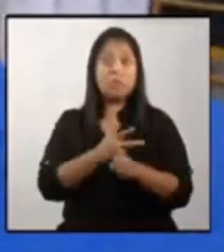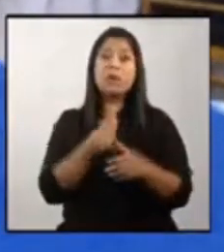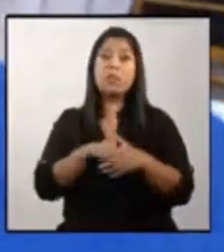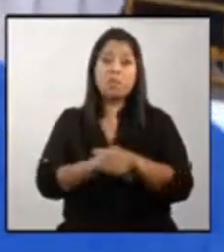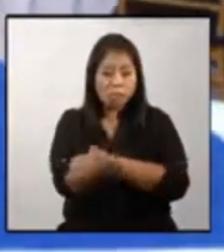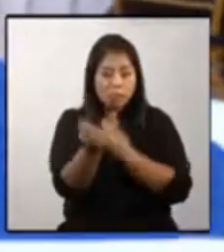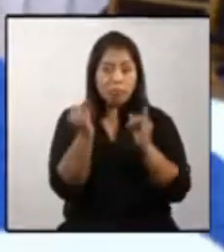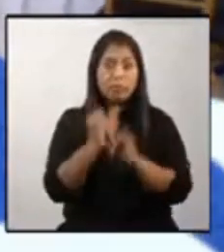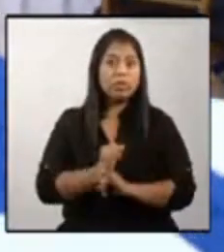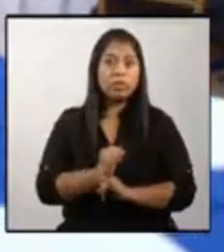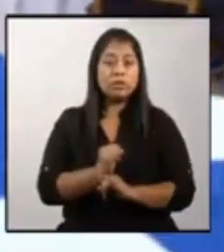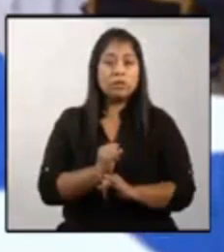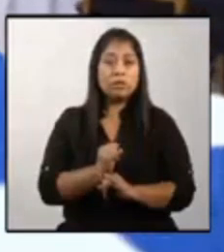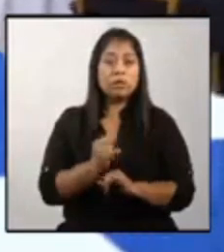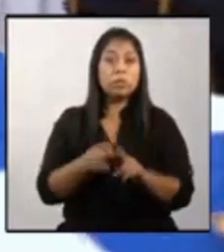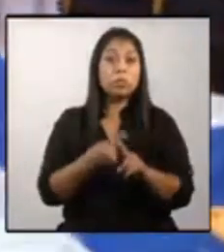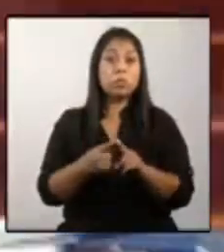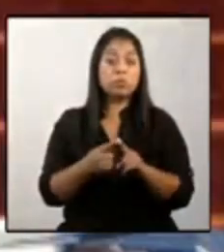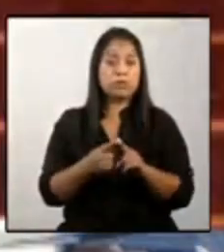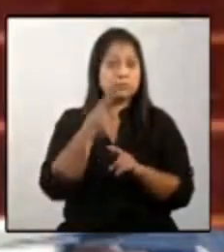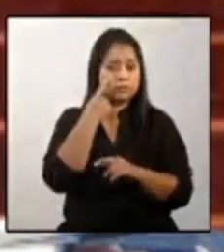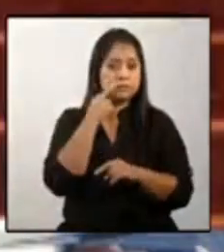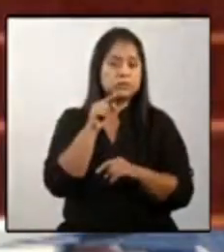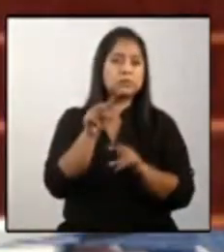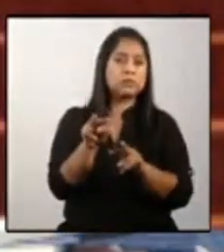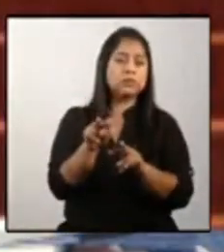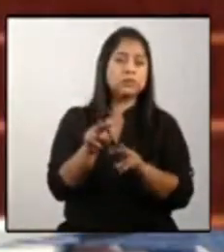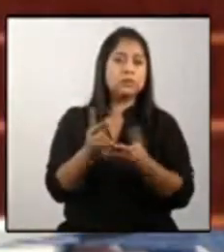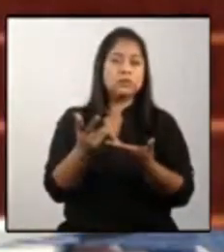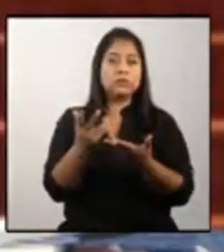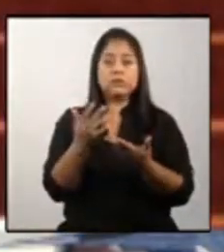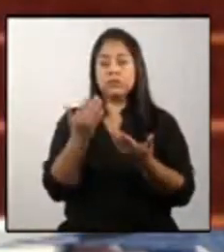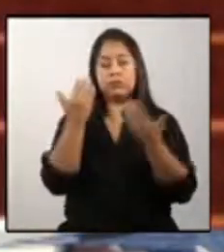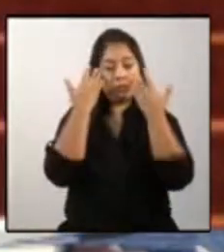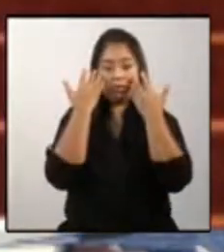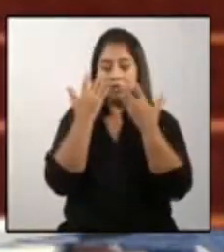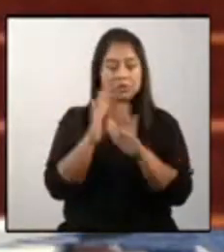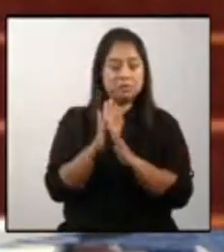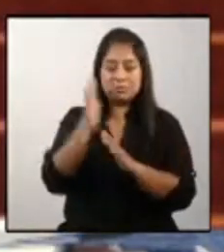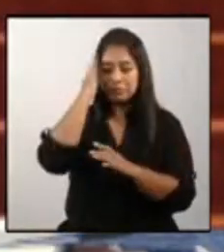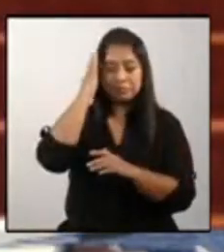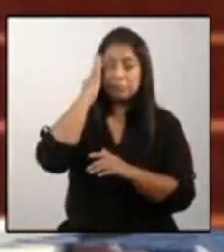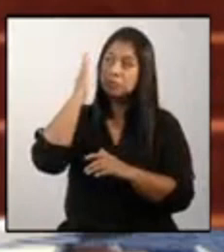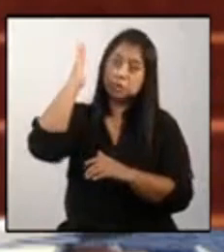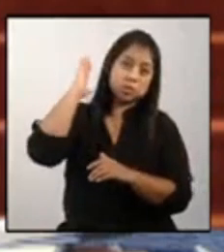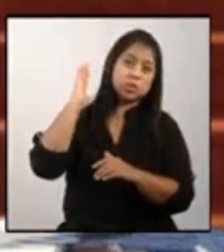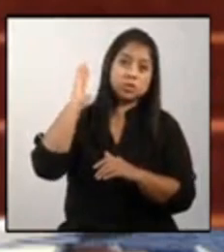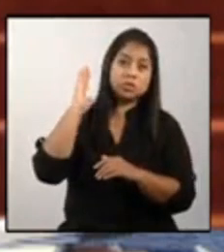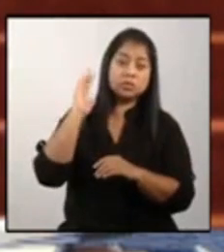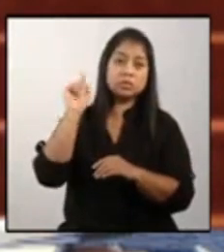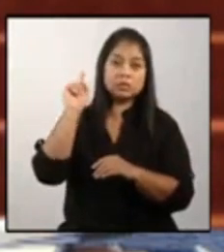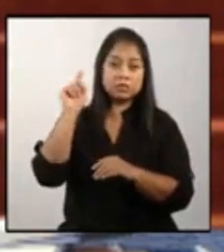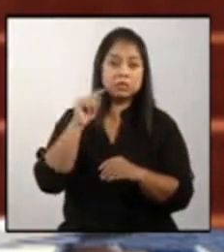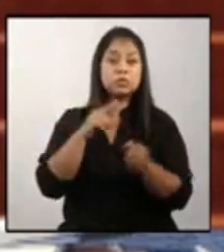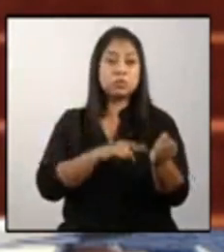desnutridos cuando dentro de la inmensa misericordia y sabiencia de Dios los